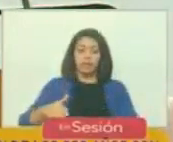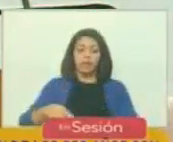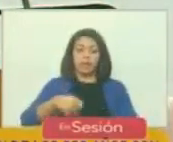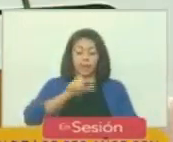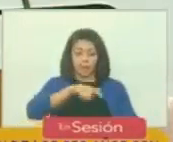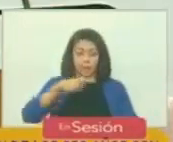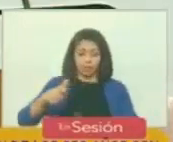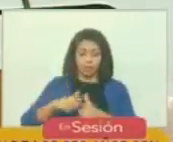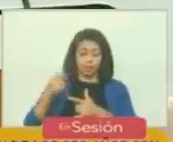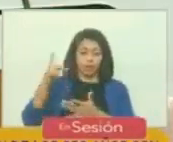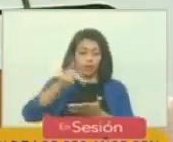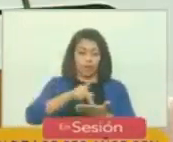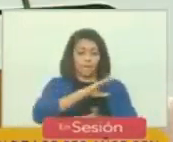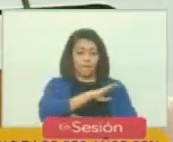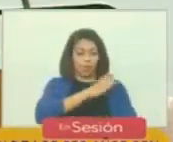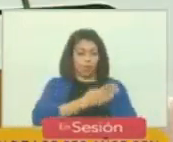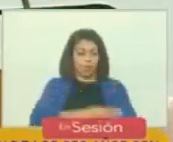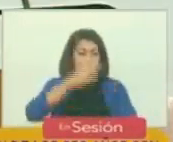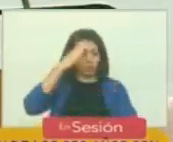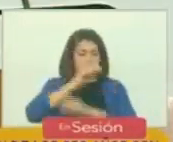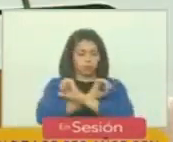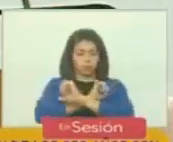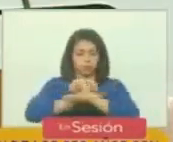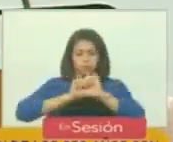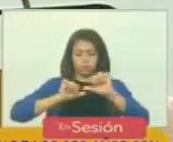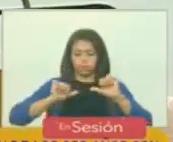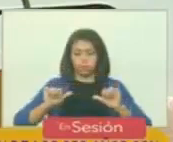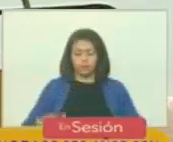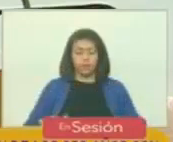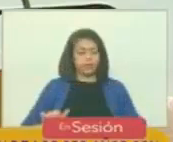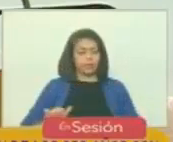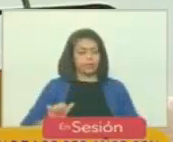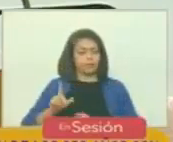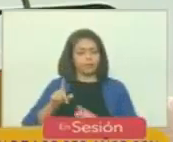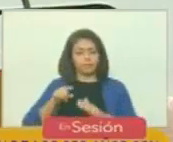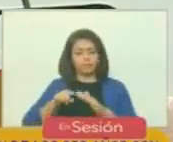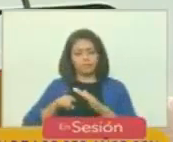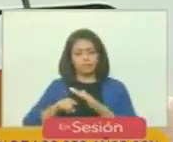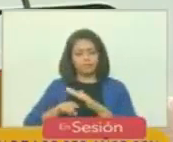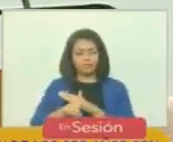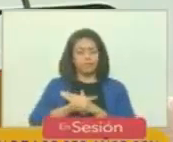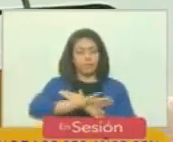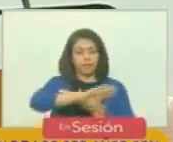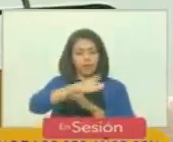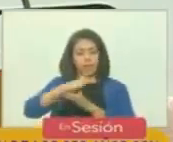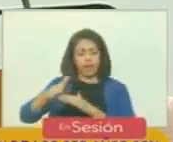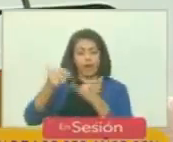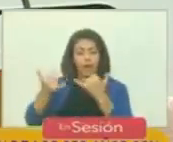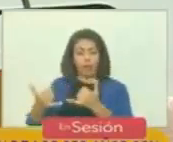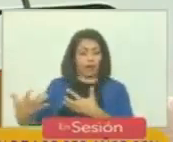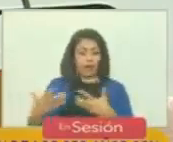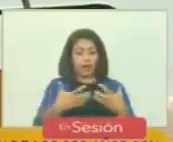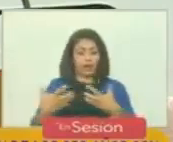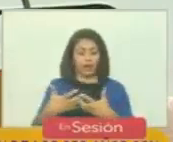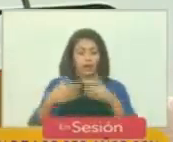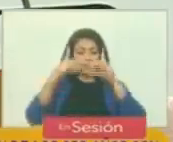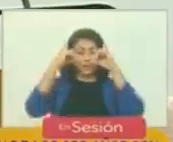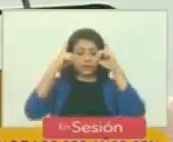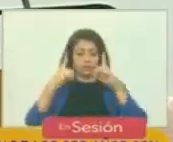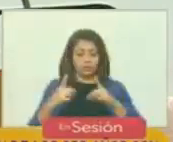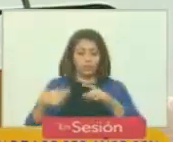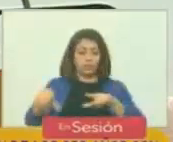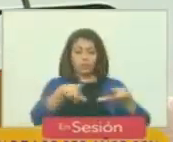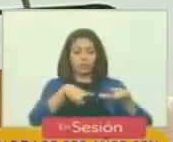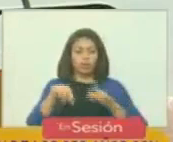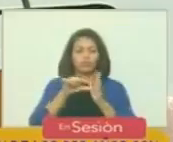realistas contaban con un poderoso ejército terrestre que se aprovisionaba a través del mar ahora la guerra se decide en el